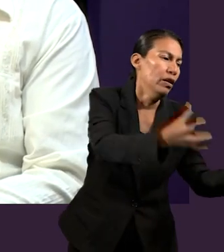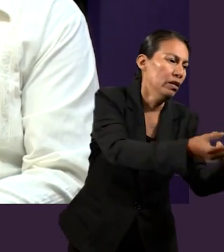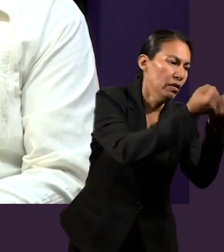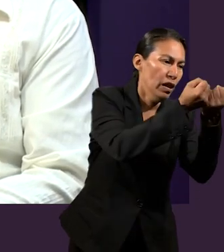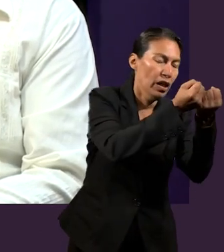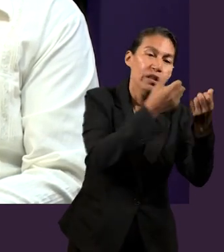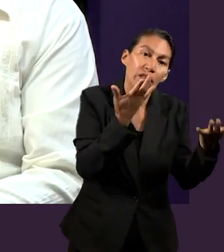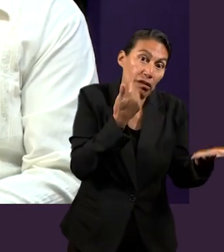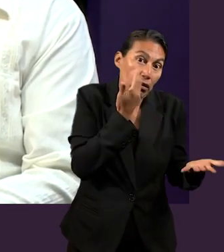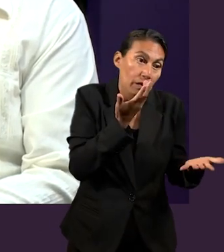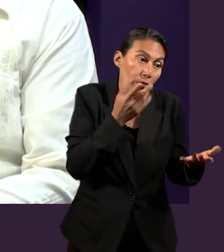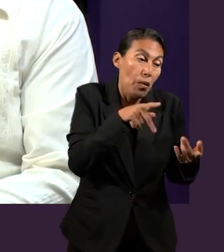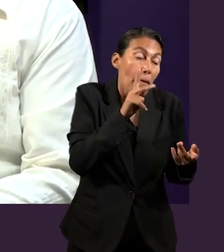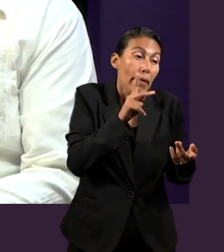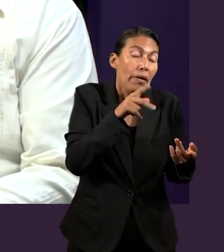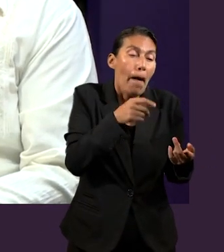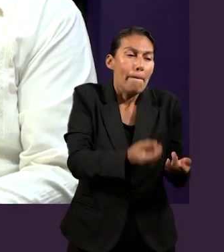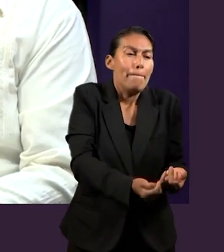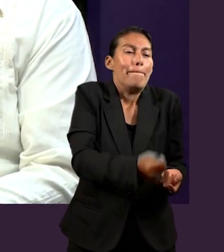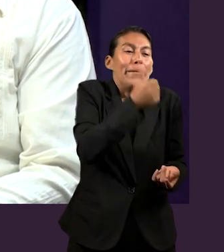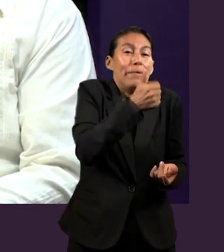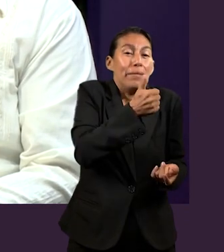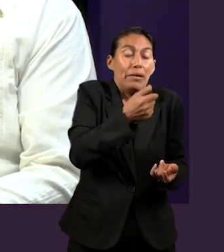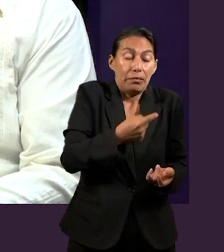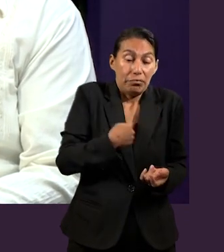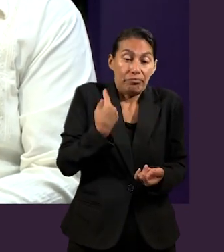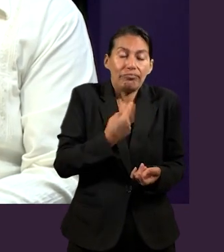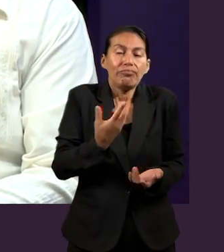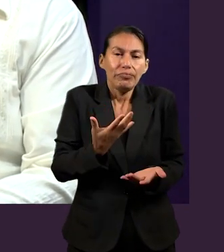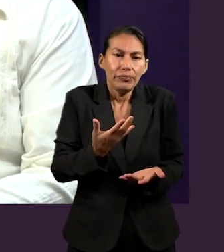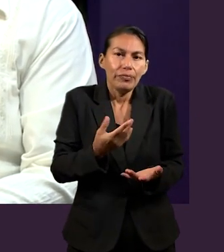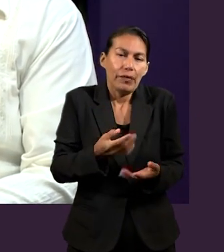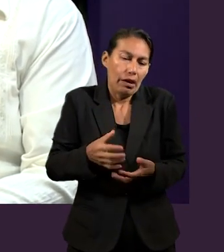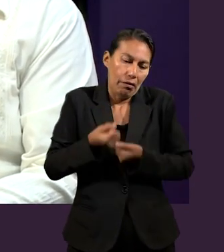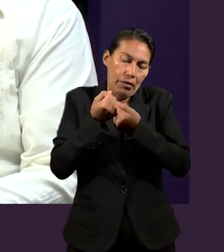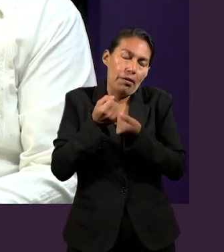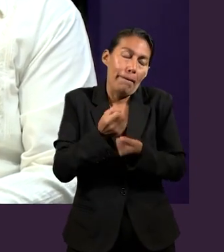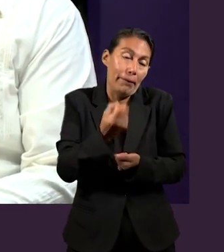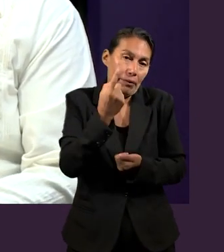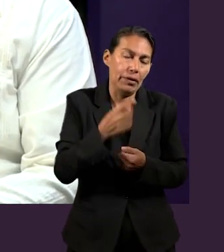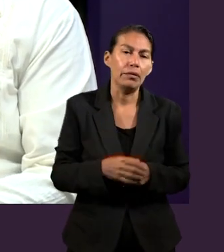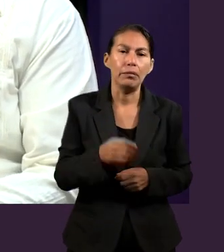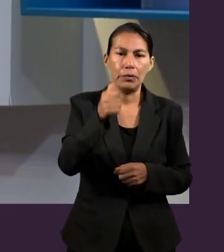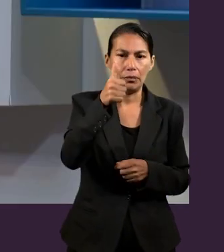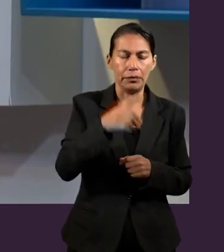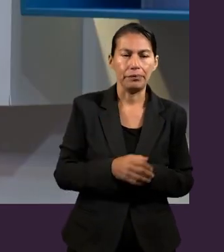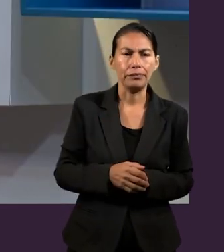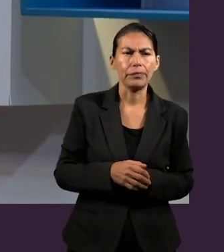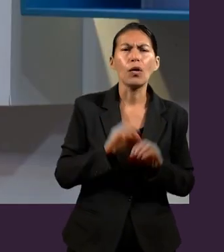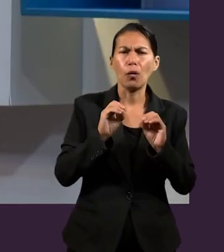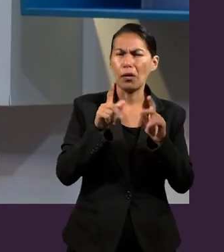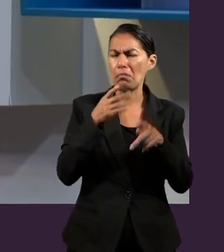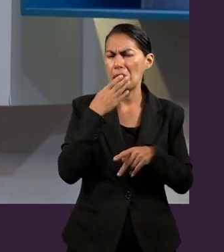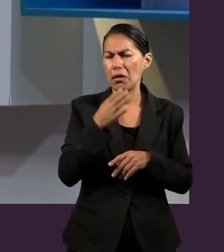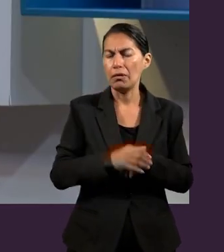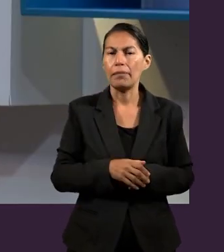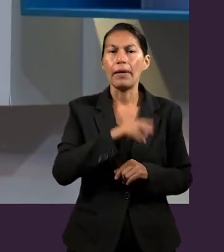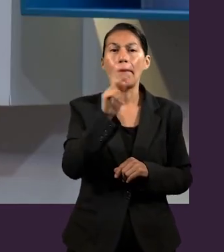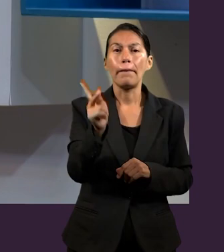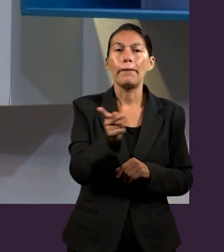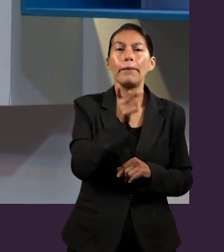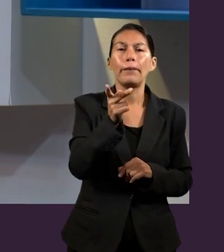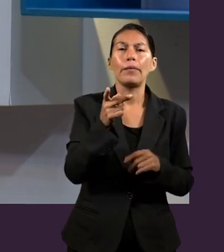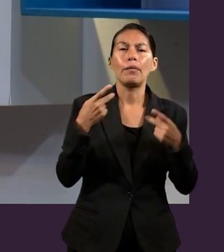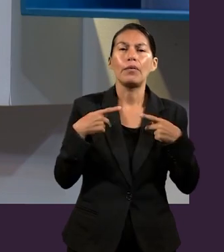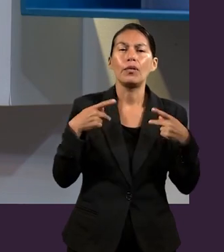salvar a alguien más, pero debemos de salvarnos principalmente nosotros. Excelente. Tenemos una pregunta que